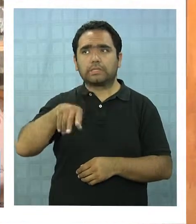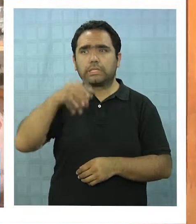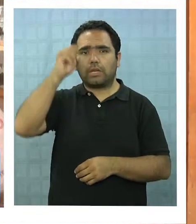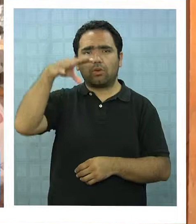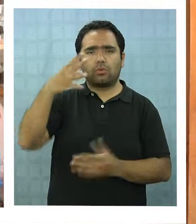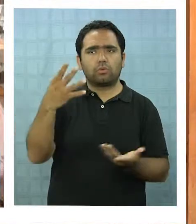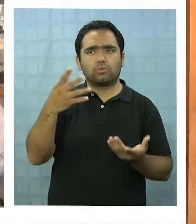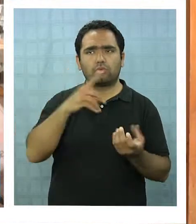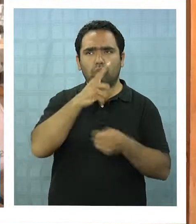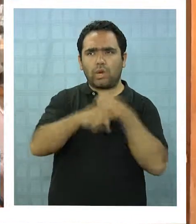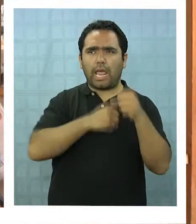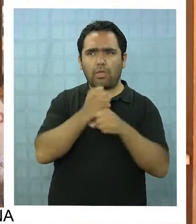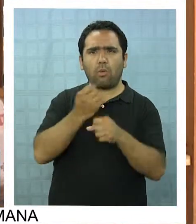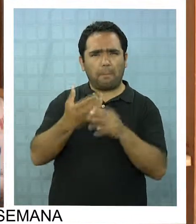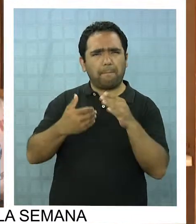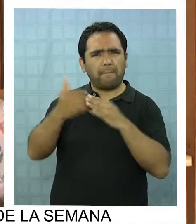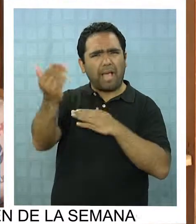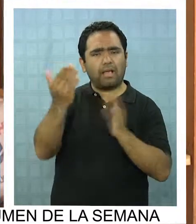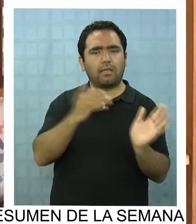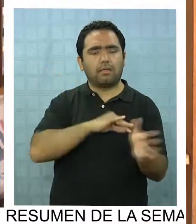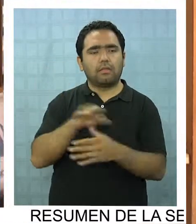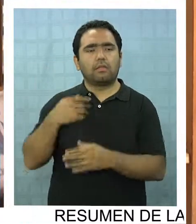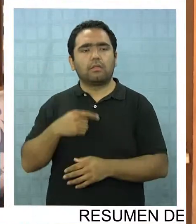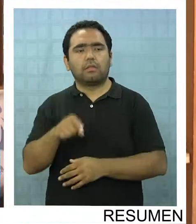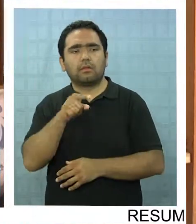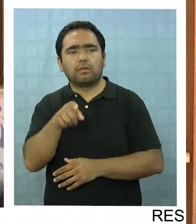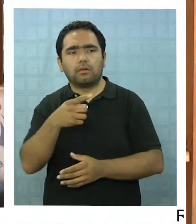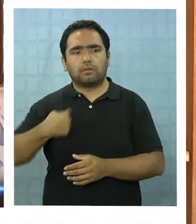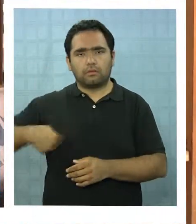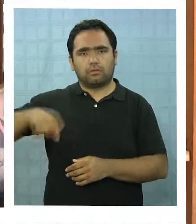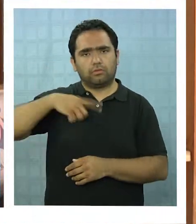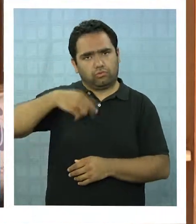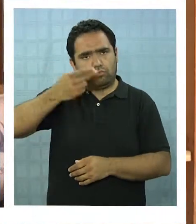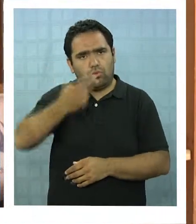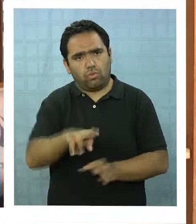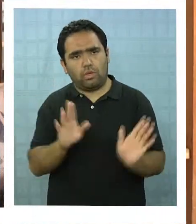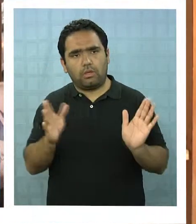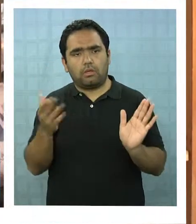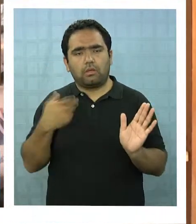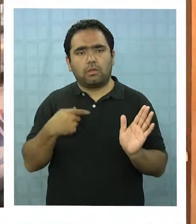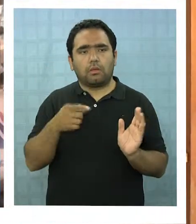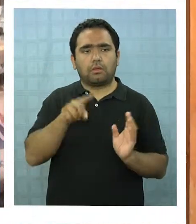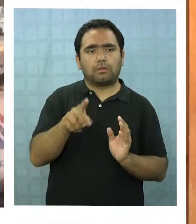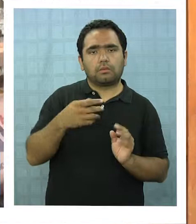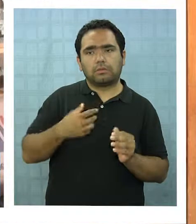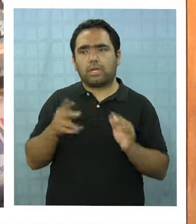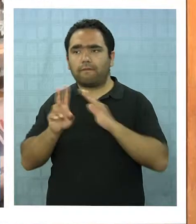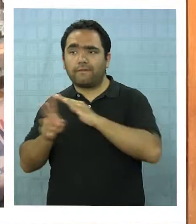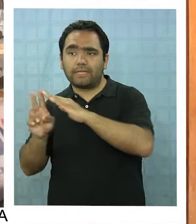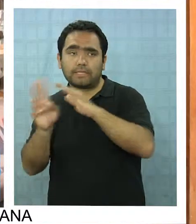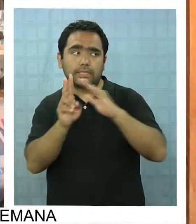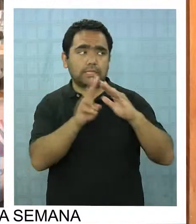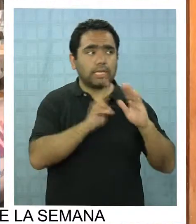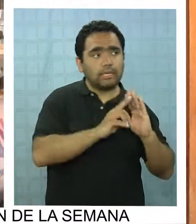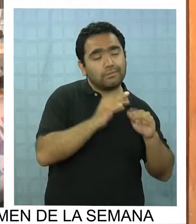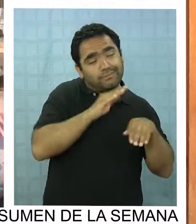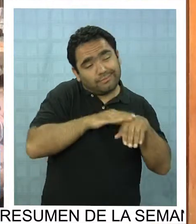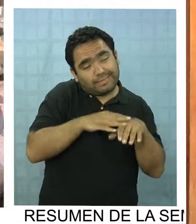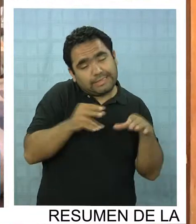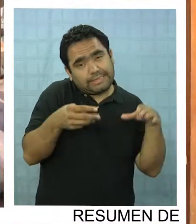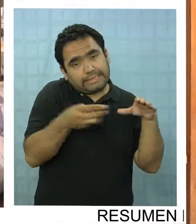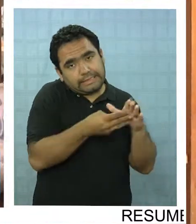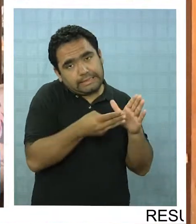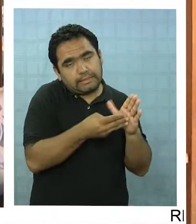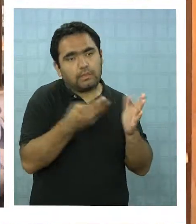año. Los que tenemos local, los propietarios, nos arreglamos con los vecinos, ellos nos comparten un poco de luz,